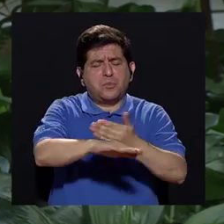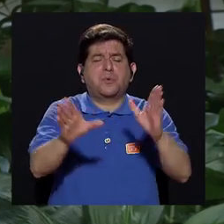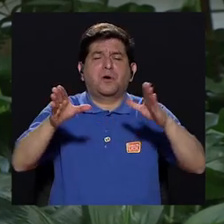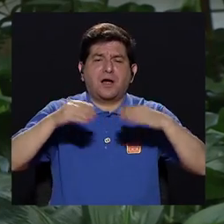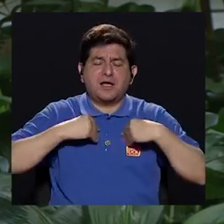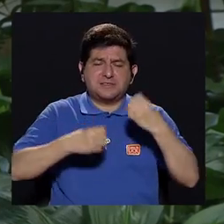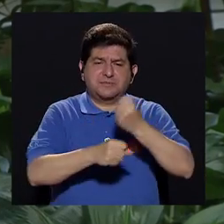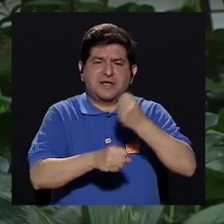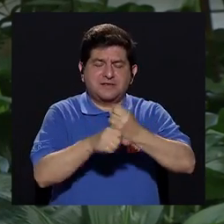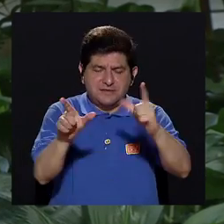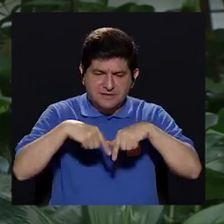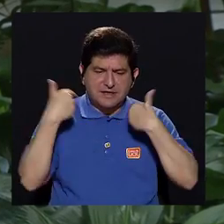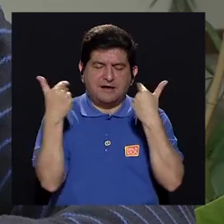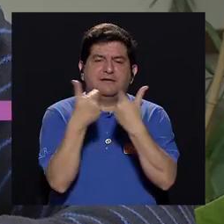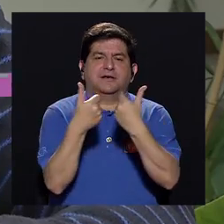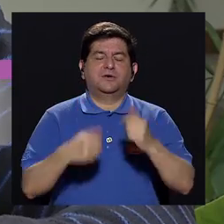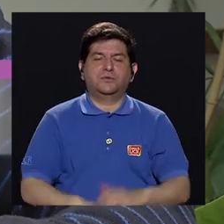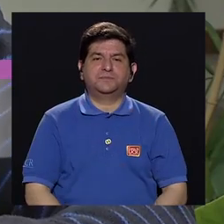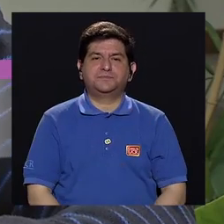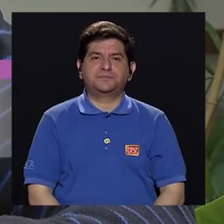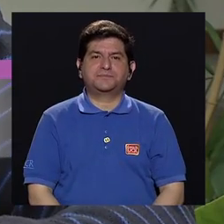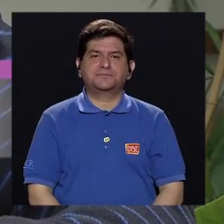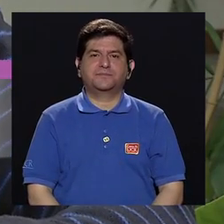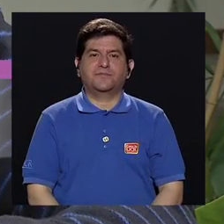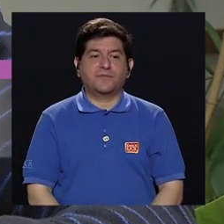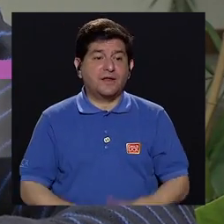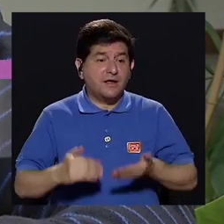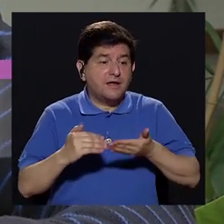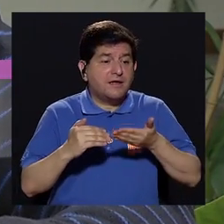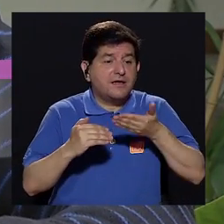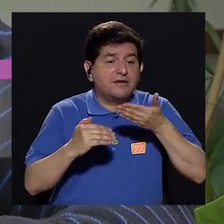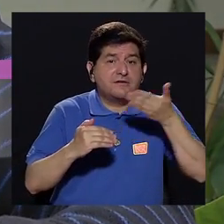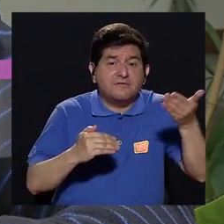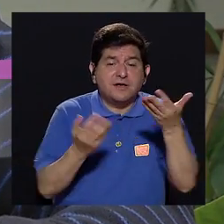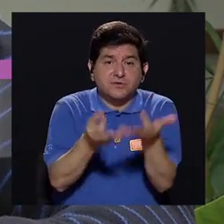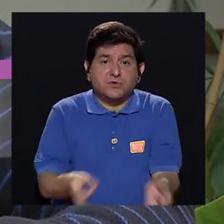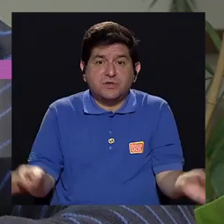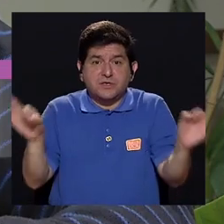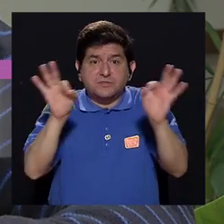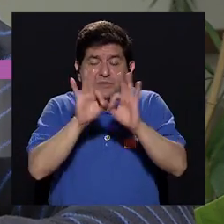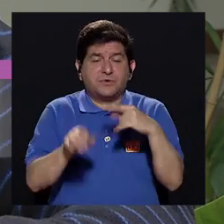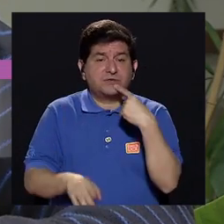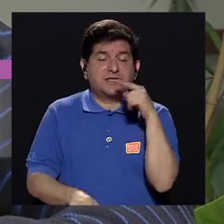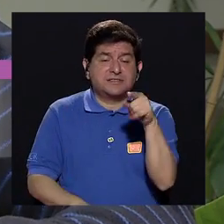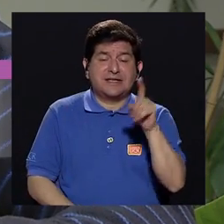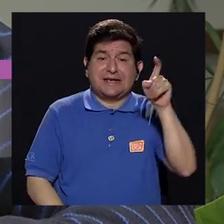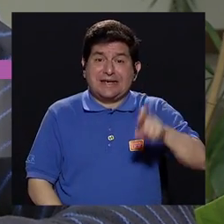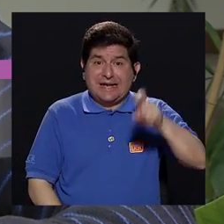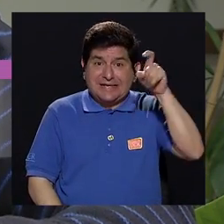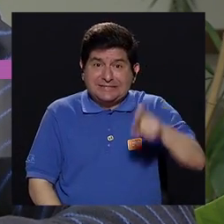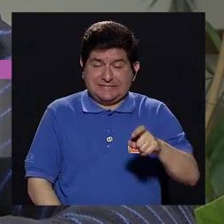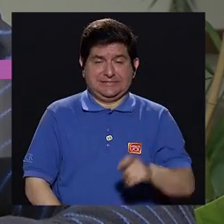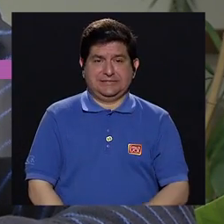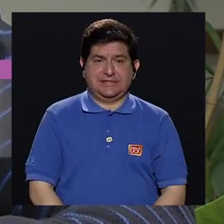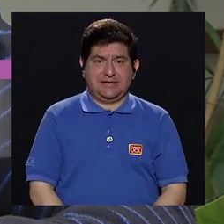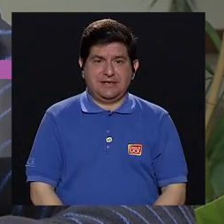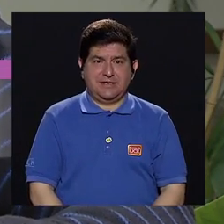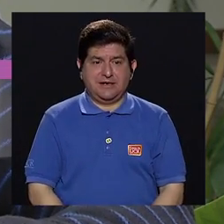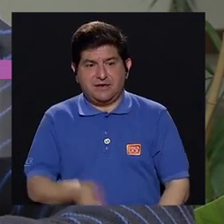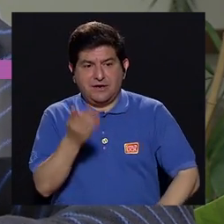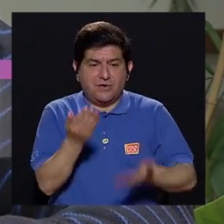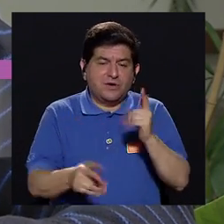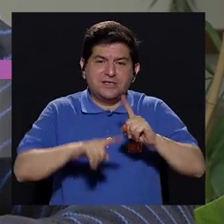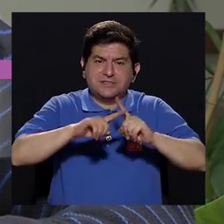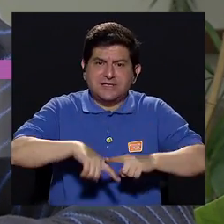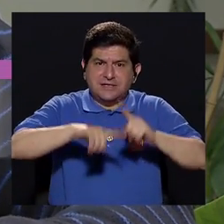aceptando la parte de trabajo grupal. Karen ¿y cuáles son los factores determinantes que uno dice esto es esencial y que